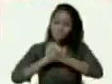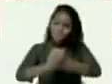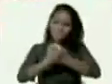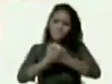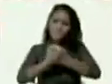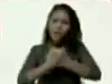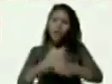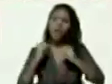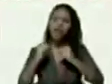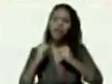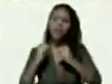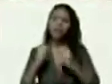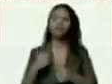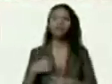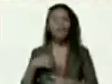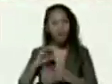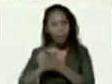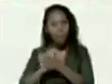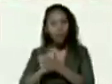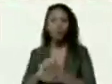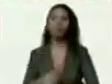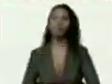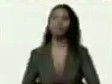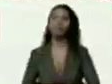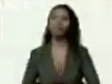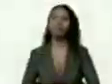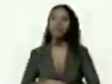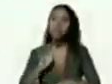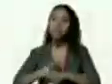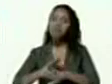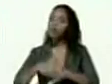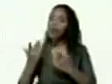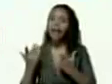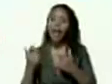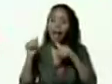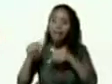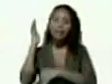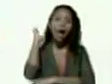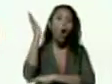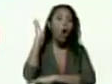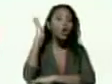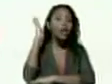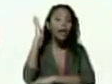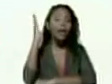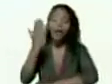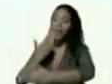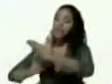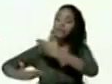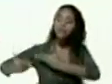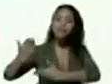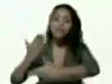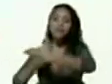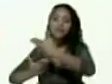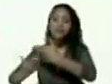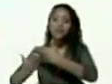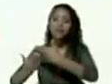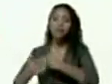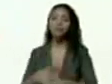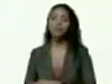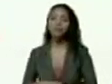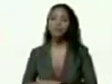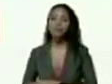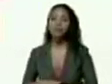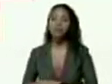afectuoso porque vamos a tener esta jornada de interacción de